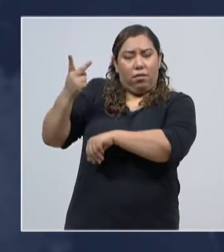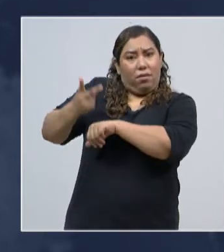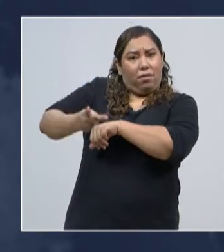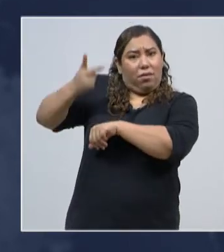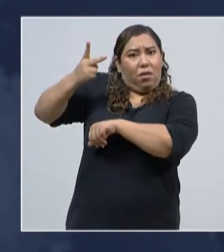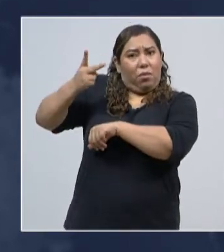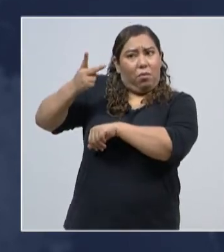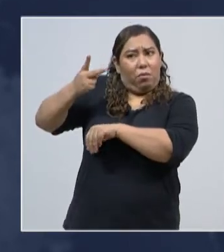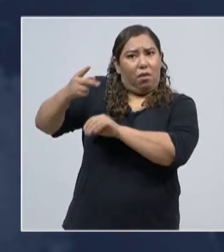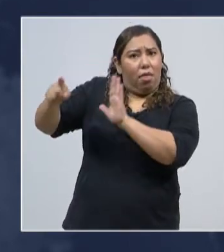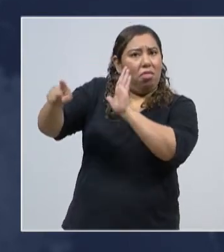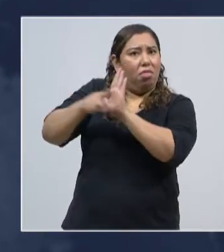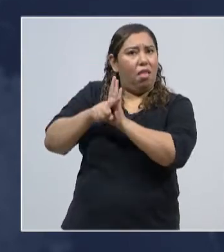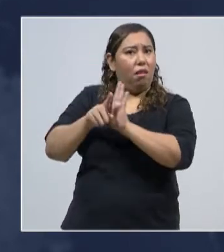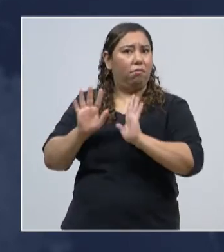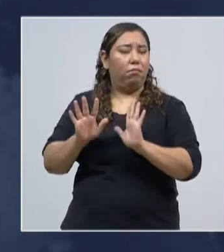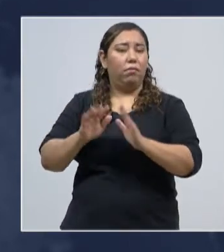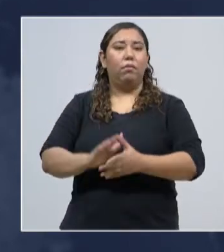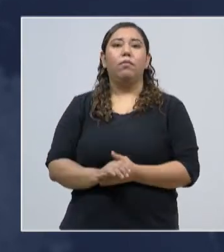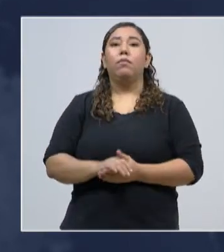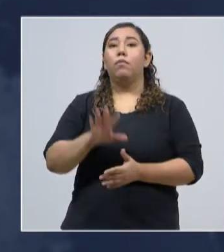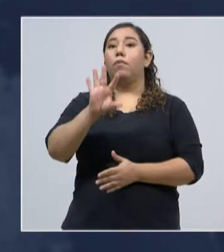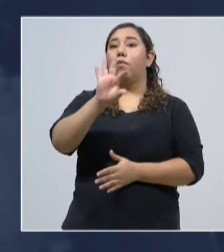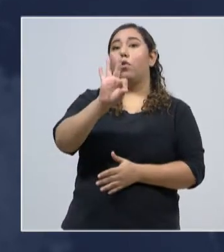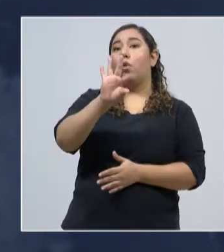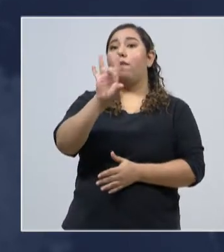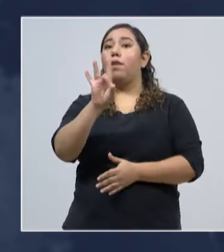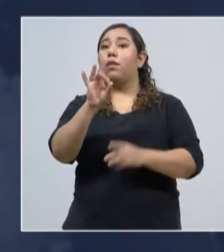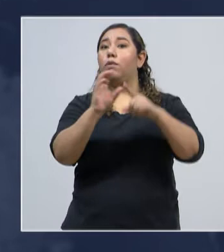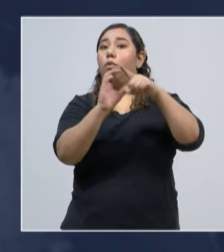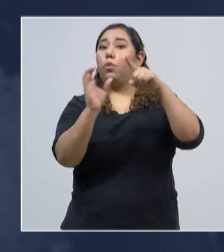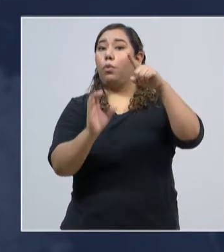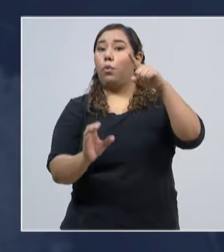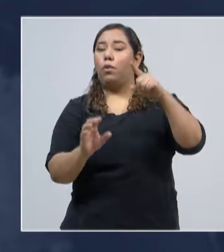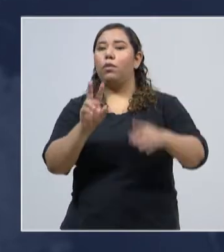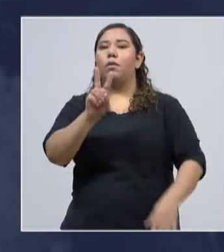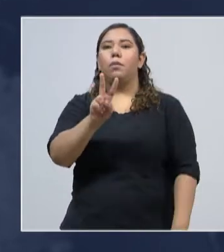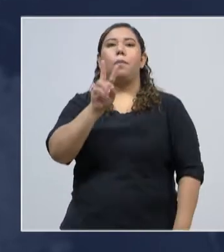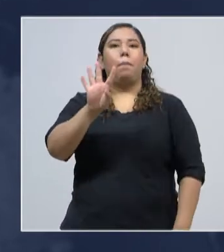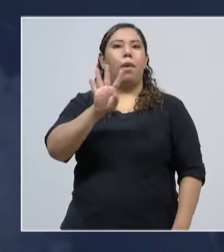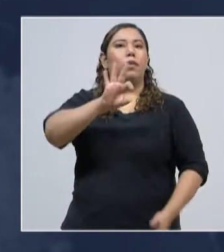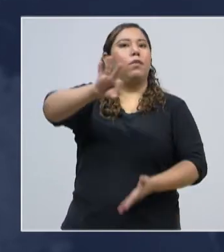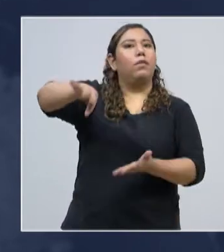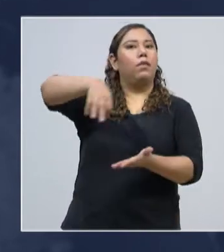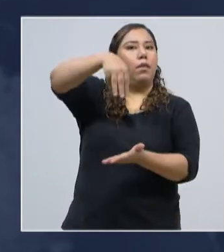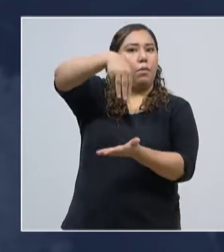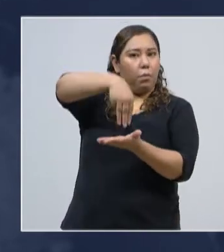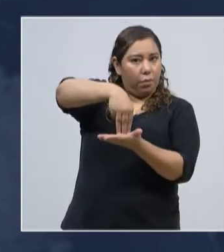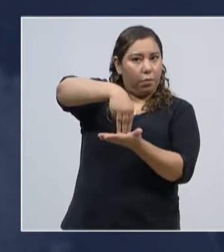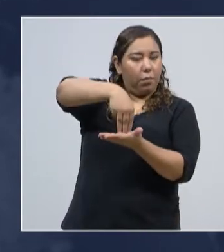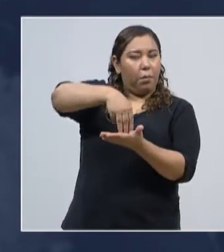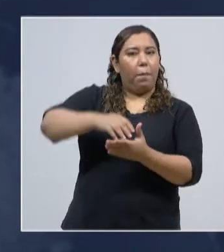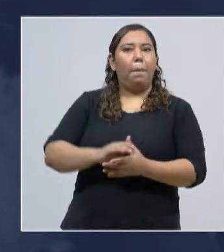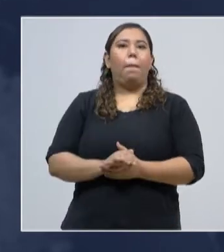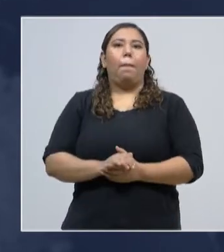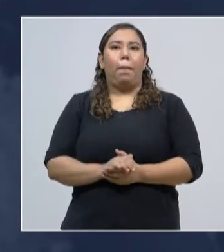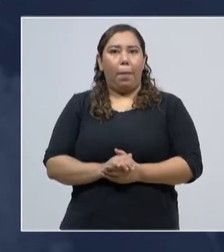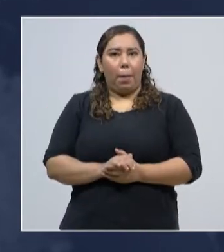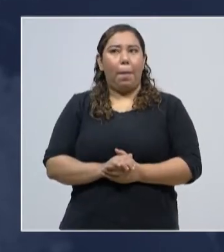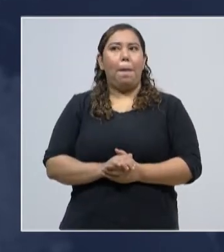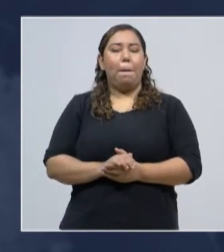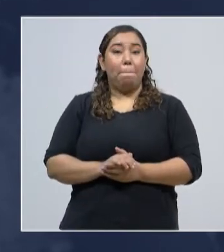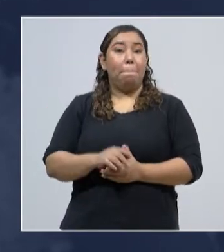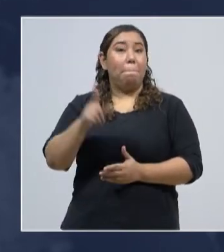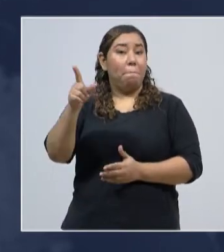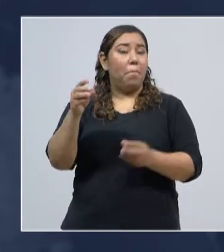daño a su cuerpo. 98 recuperados en Cortés, 24 en Francisco Morazán, que siguen siendo los dos